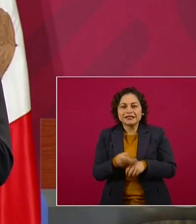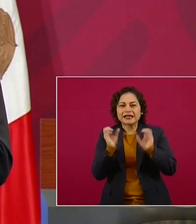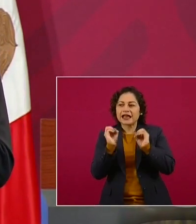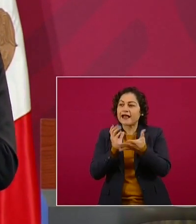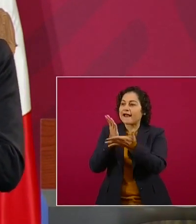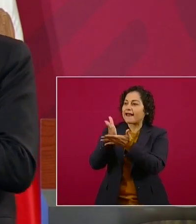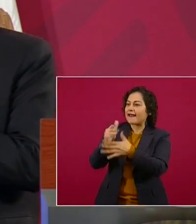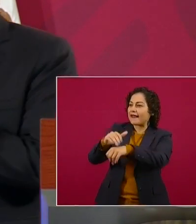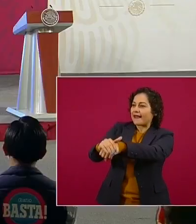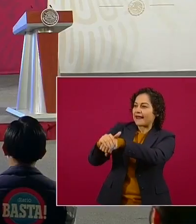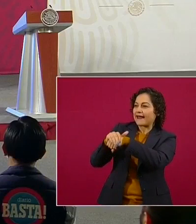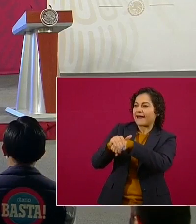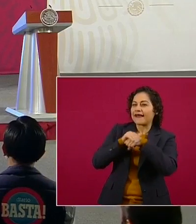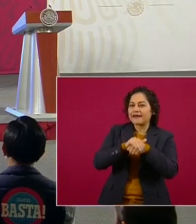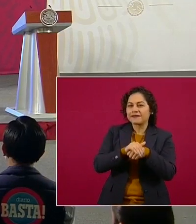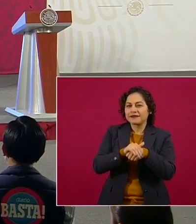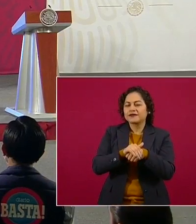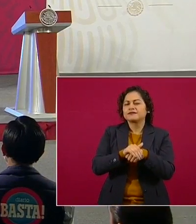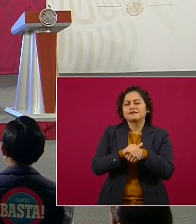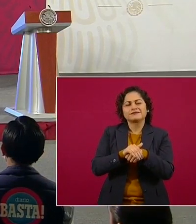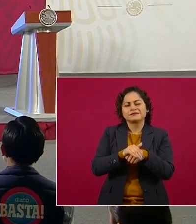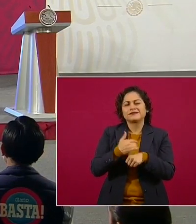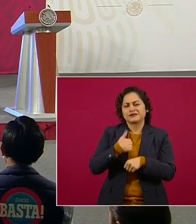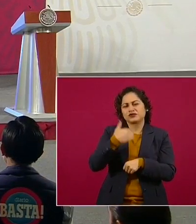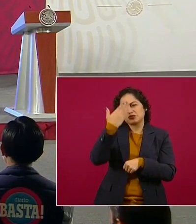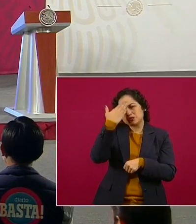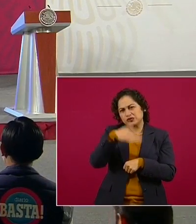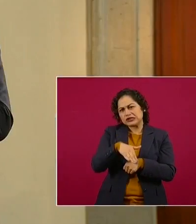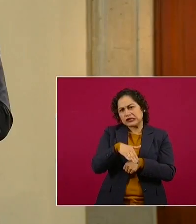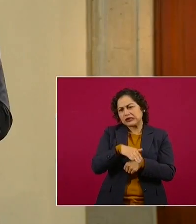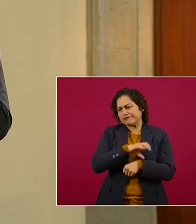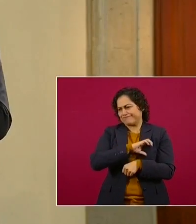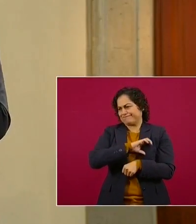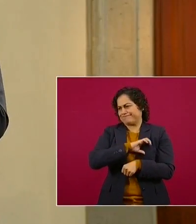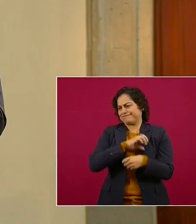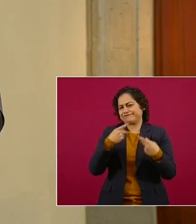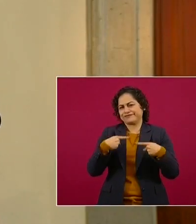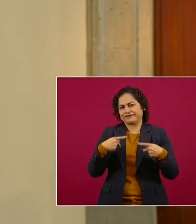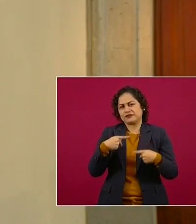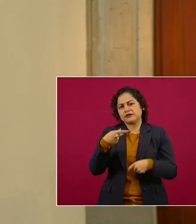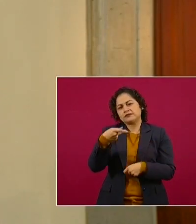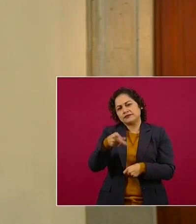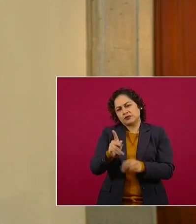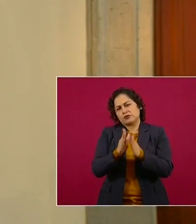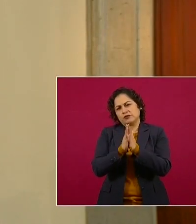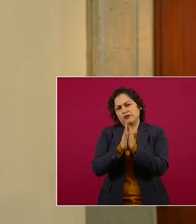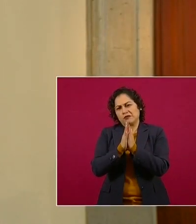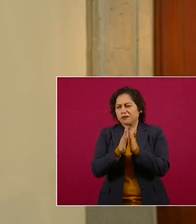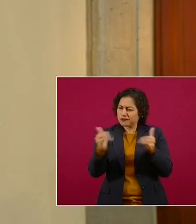estemos sólo